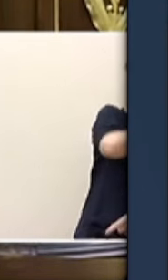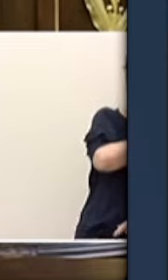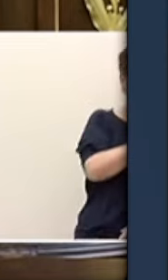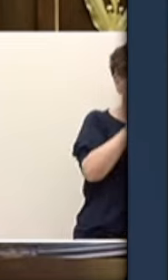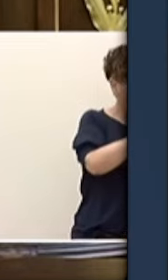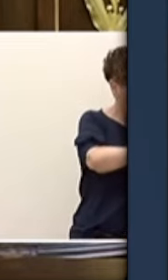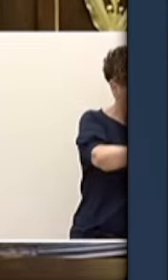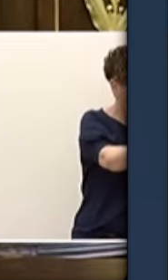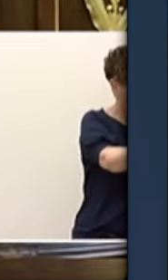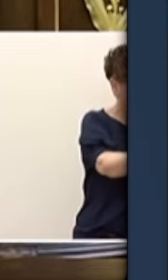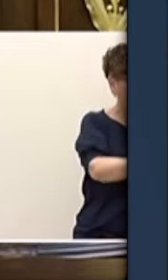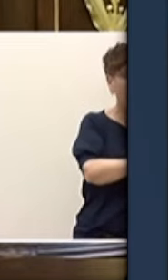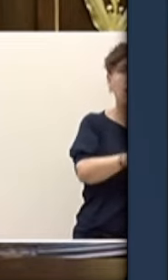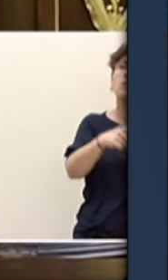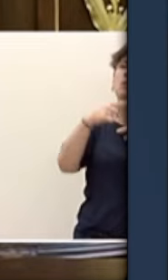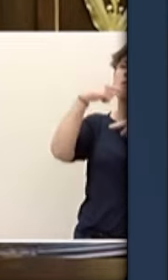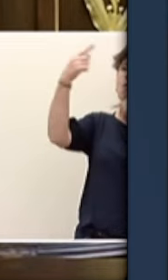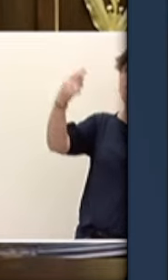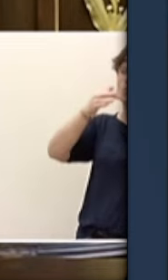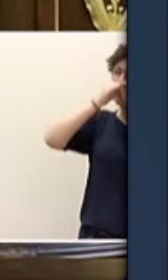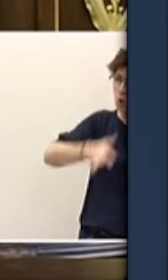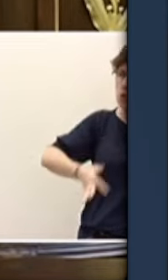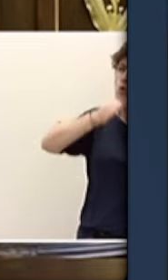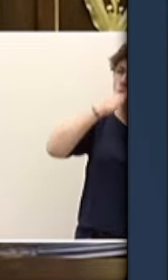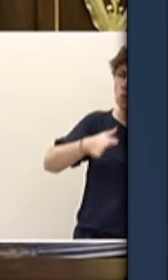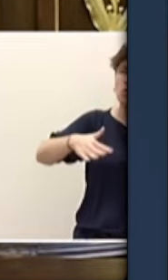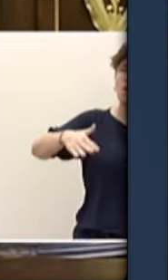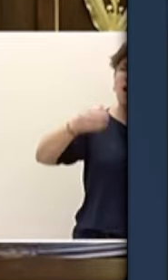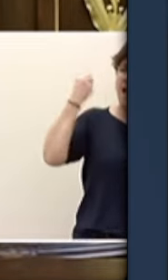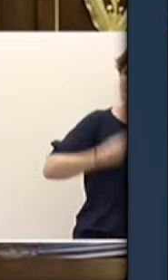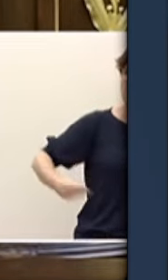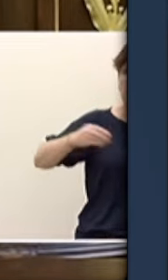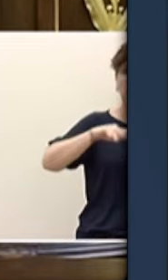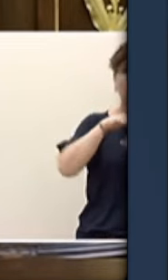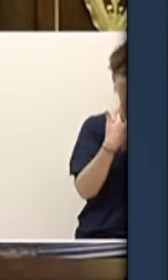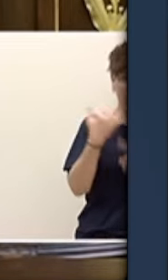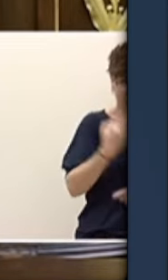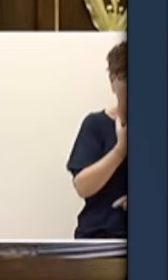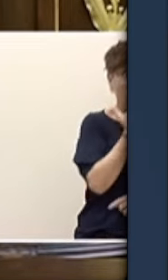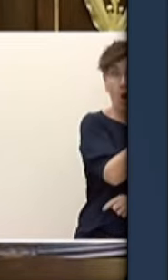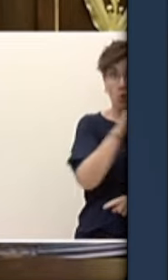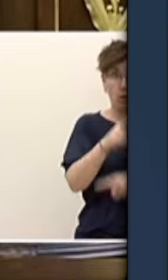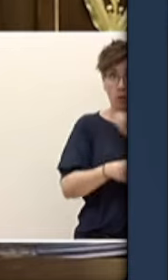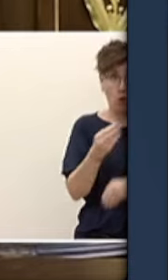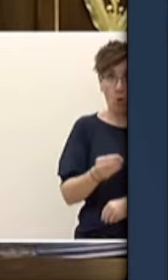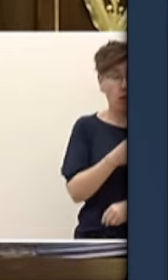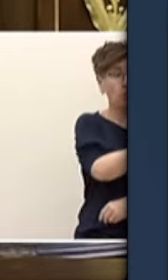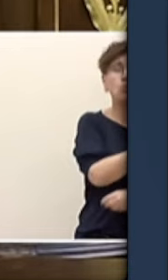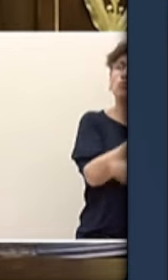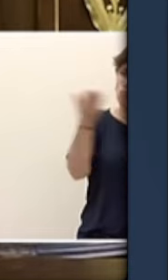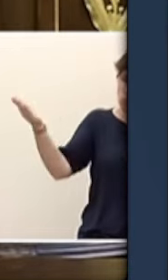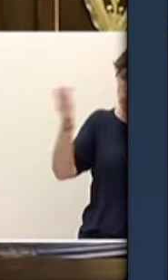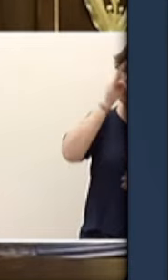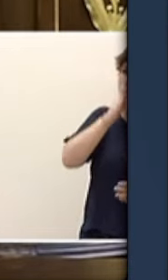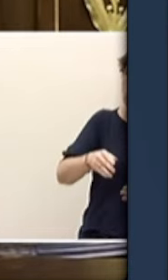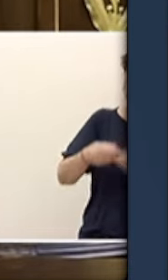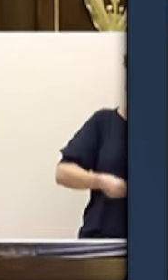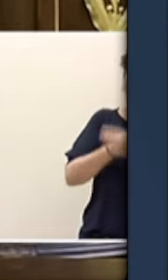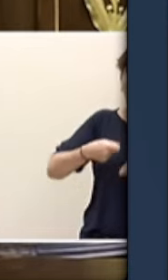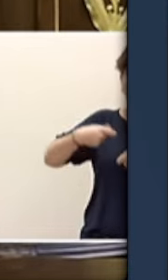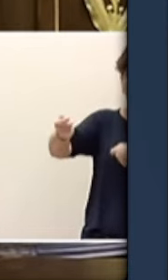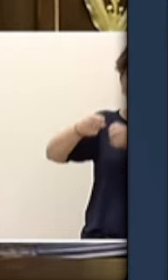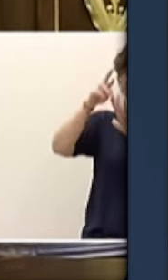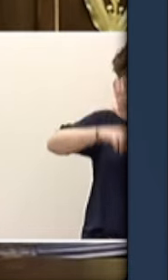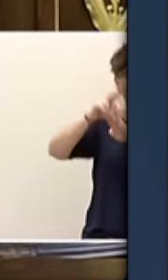española. Porque ustedes les prometen regularizarlos en masa aunque lleguen ilegalmente a nuestra patria. Porque aquí en este Congreso el Partido